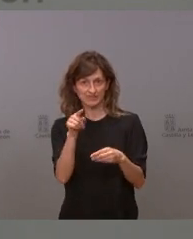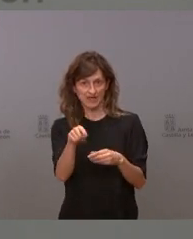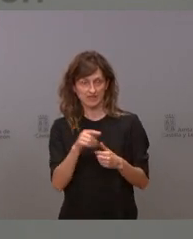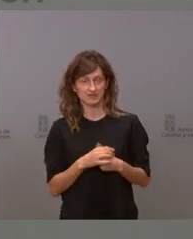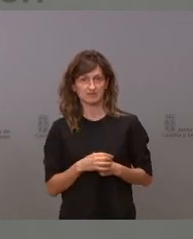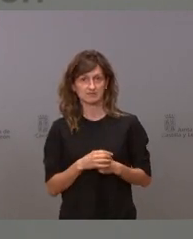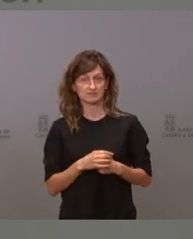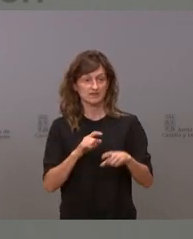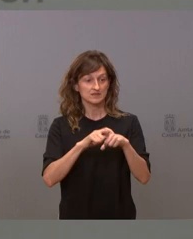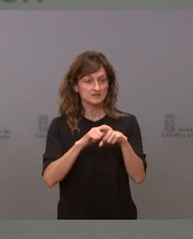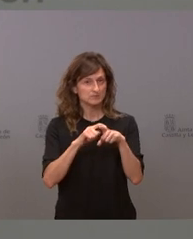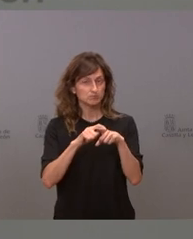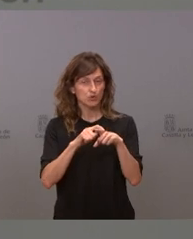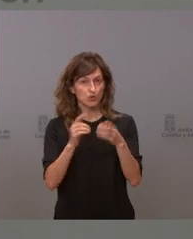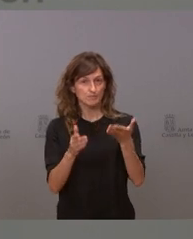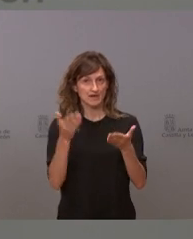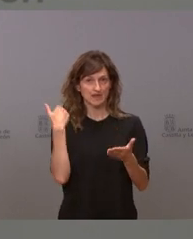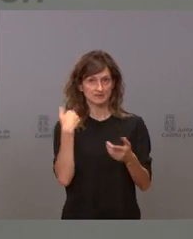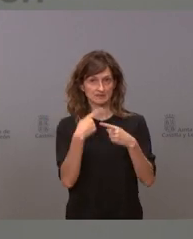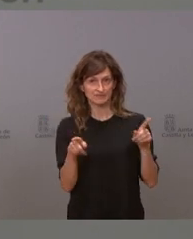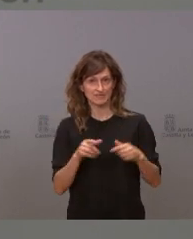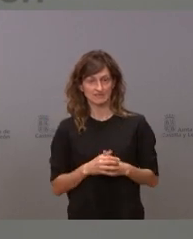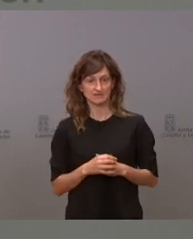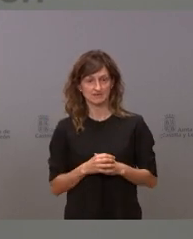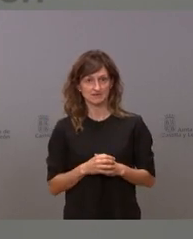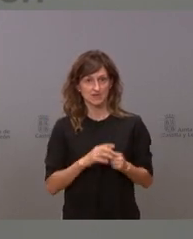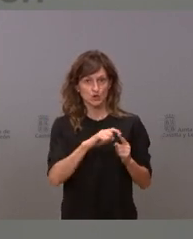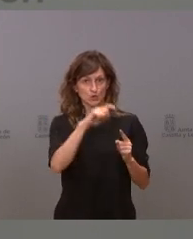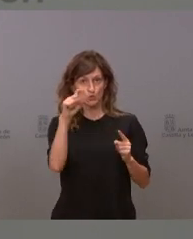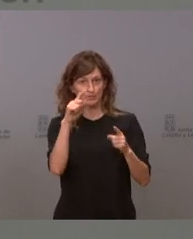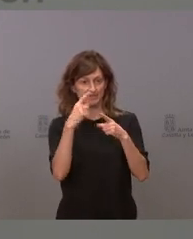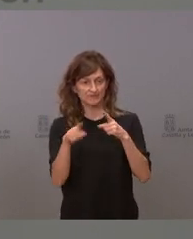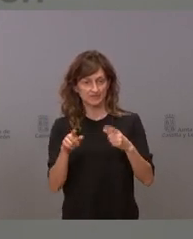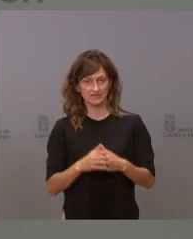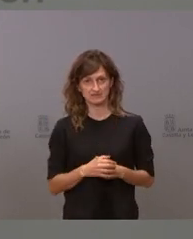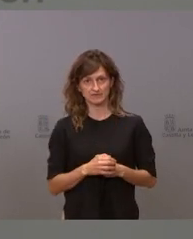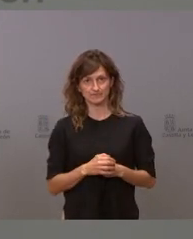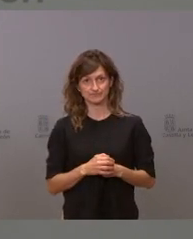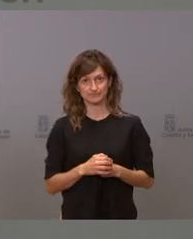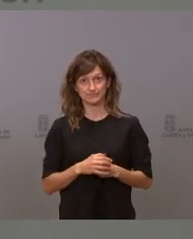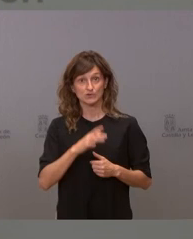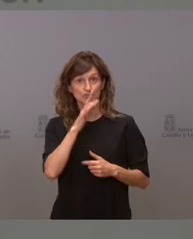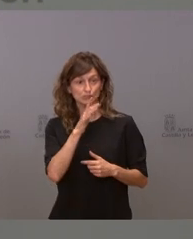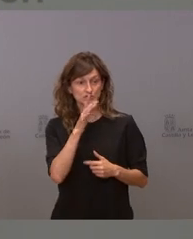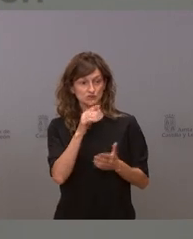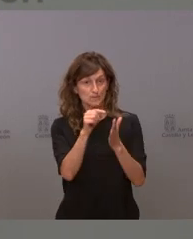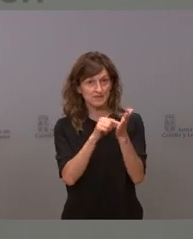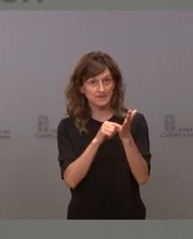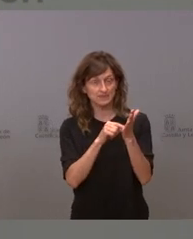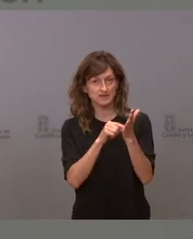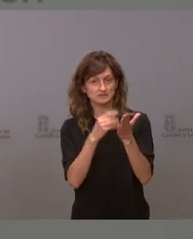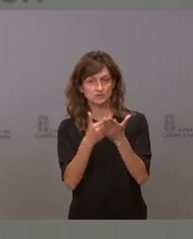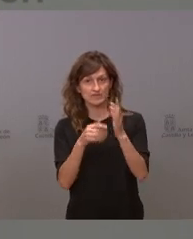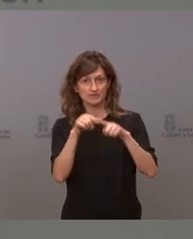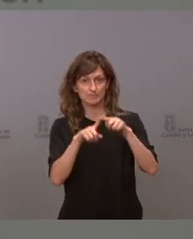tipología de casos es completamente diferente el comportamiento de la curva es completamente diferente nosotros tenemos que justificar nuestras medidas también de acuerdo al